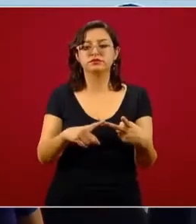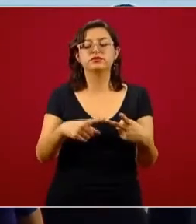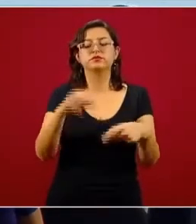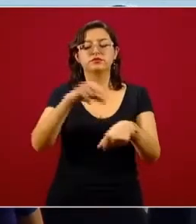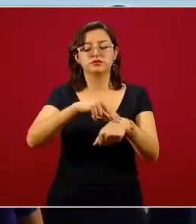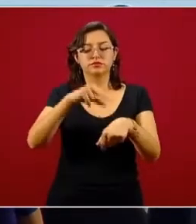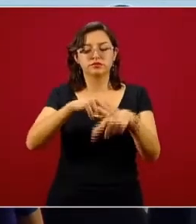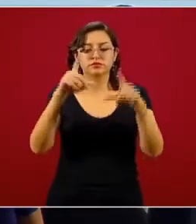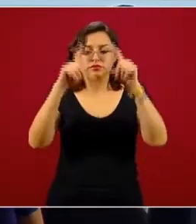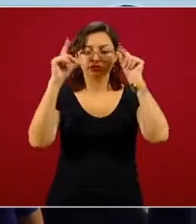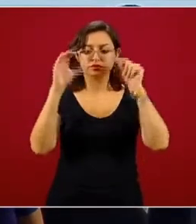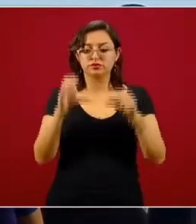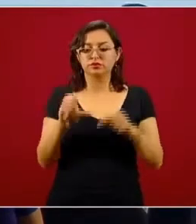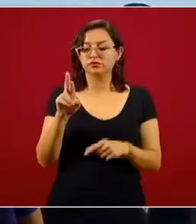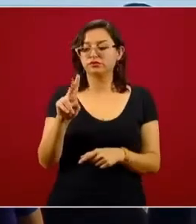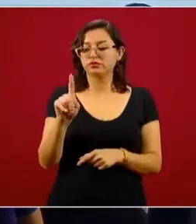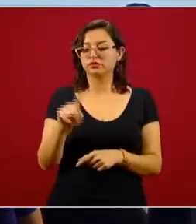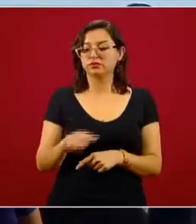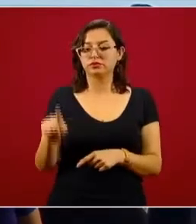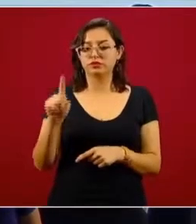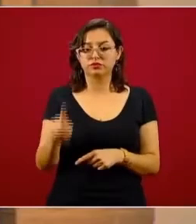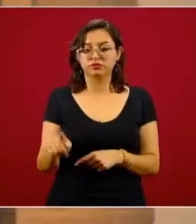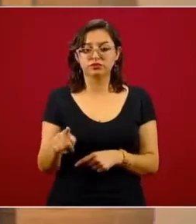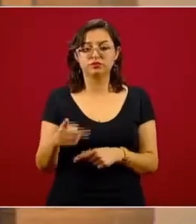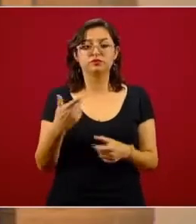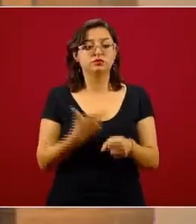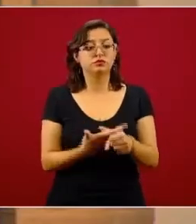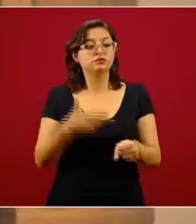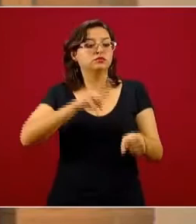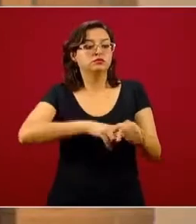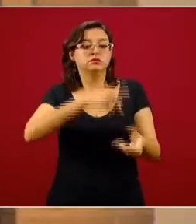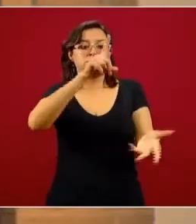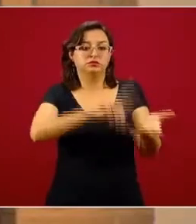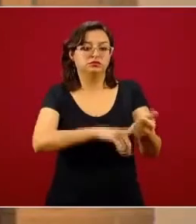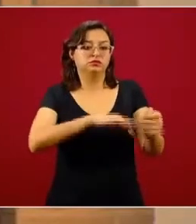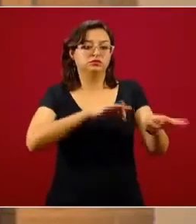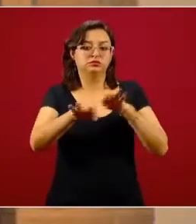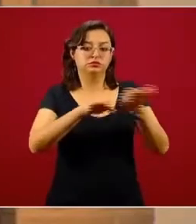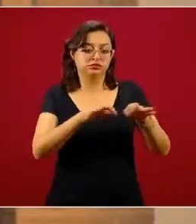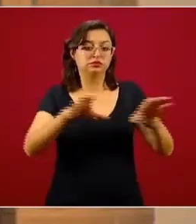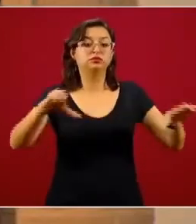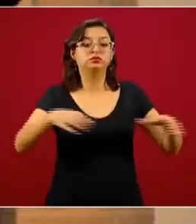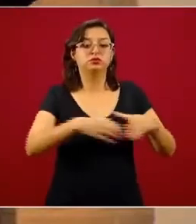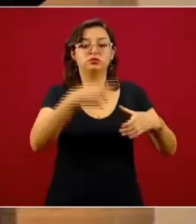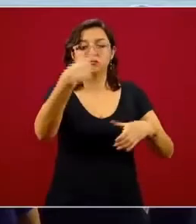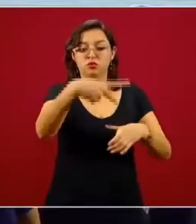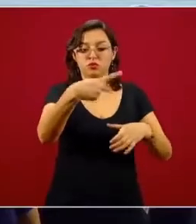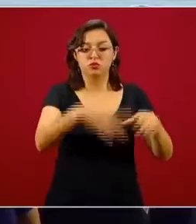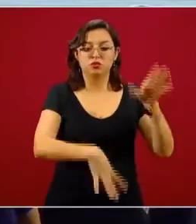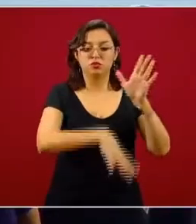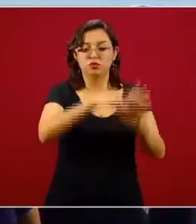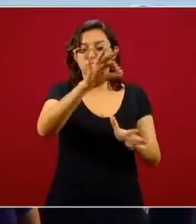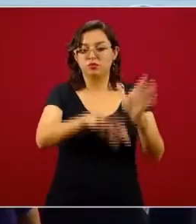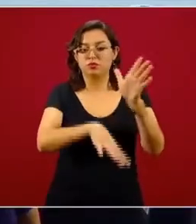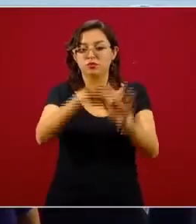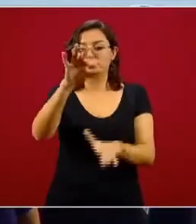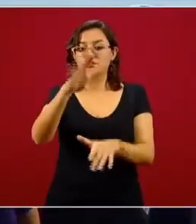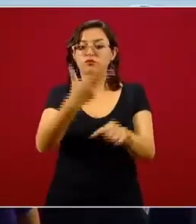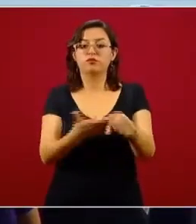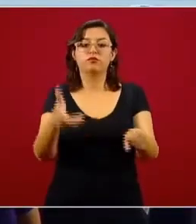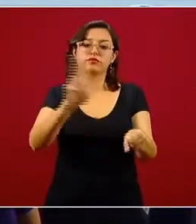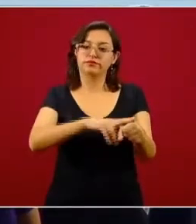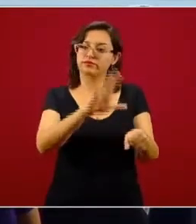postulados por la comunidad de los hospitales en donde trabajan y que sean específicamente hospitales